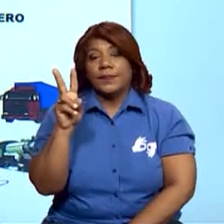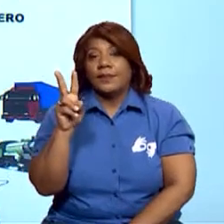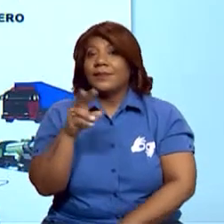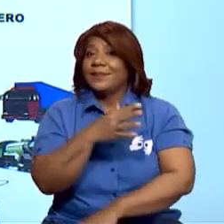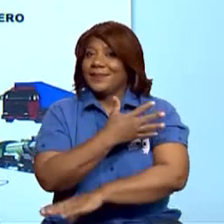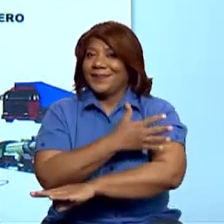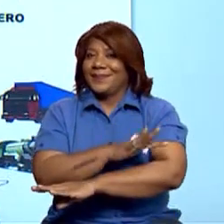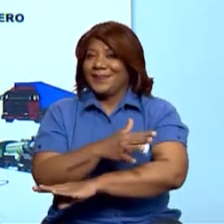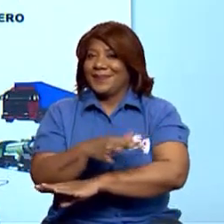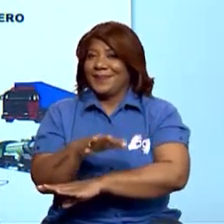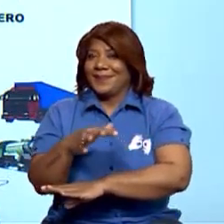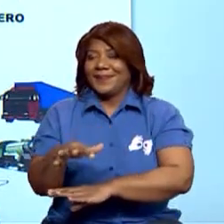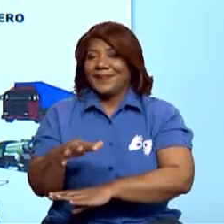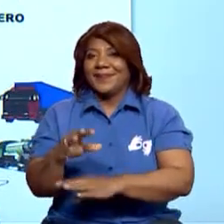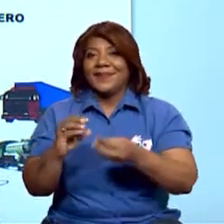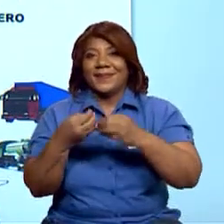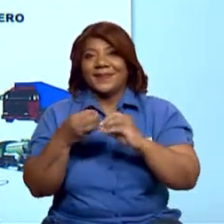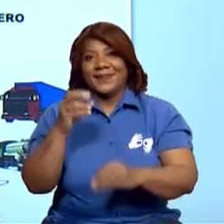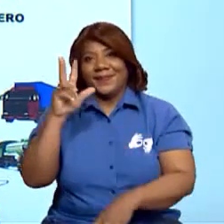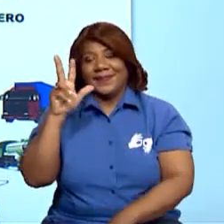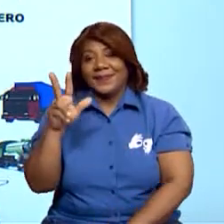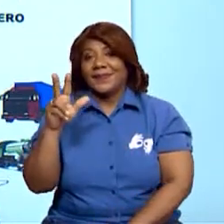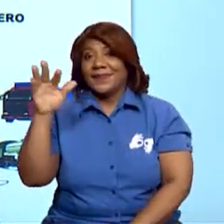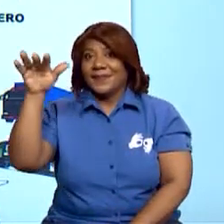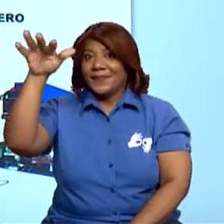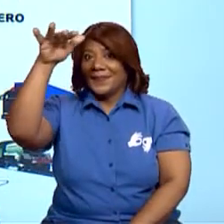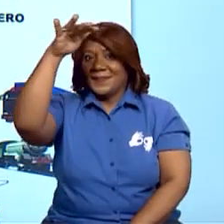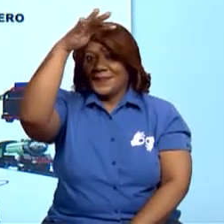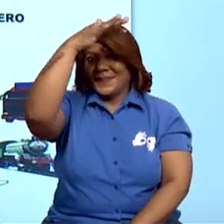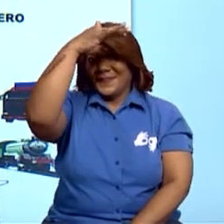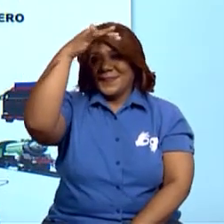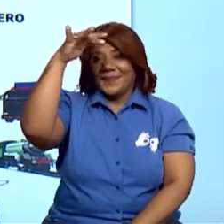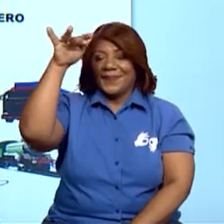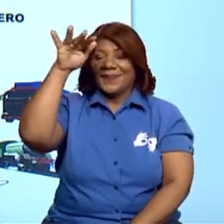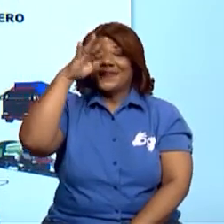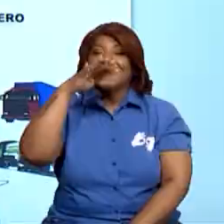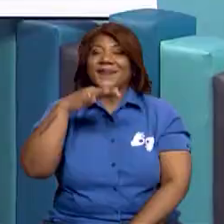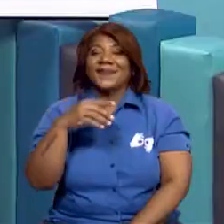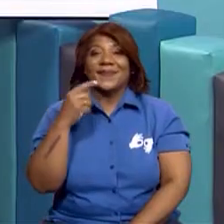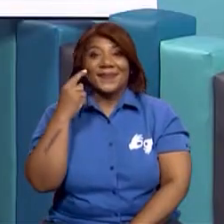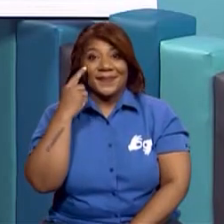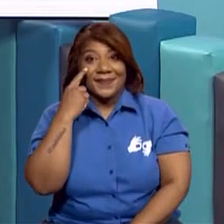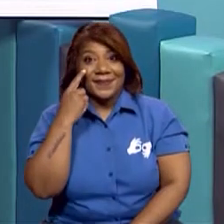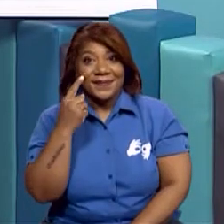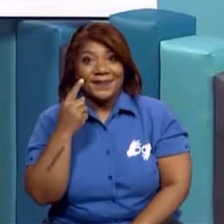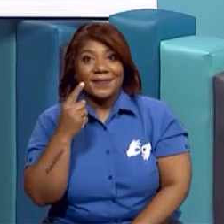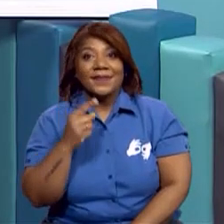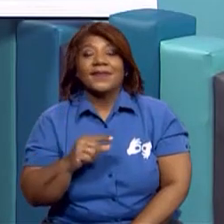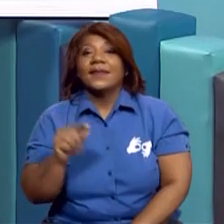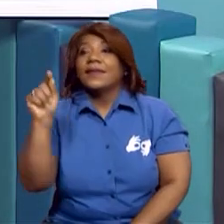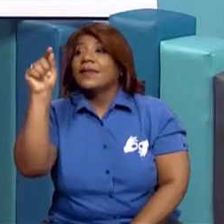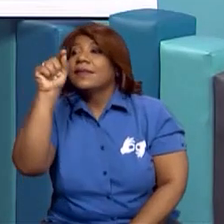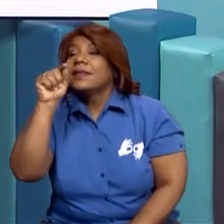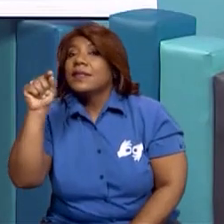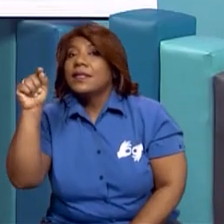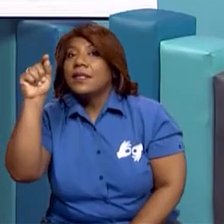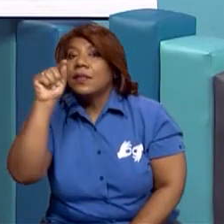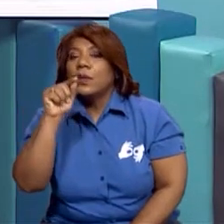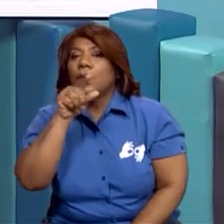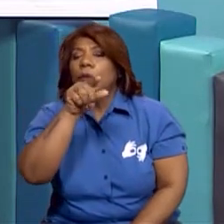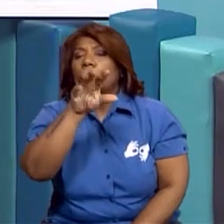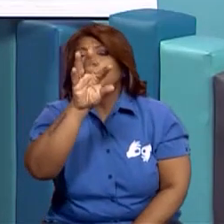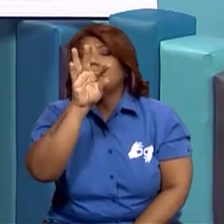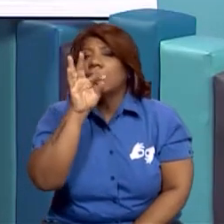acuático. Y el número tres, aéreo. Ok, aquí puedes tener el